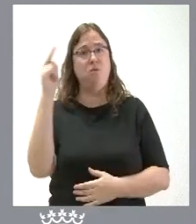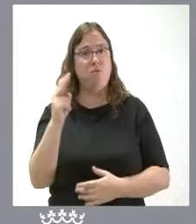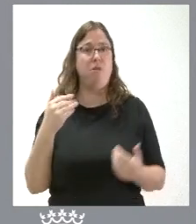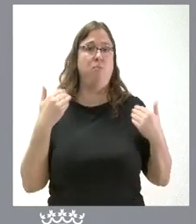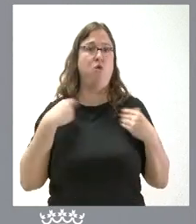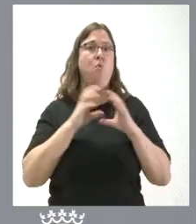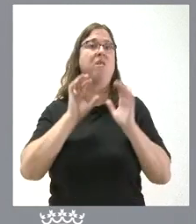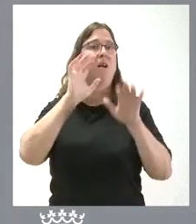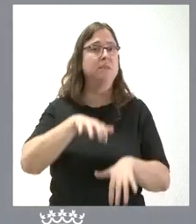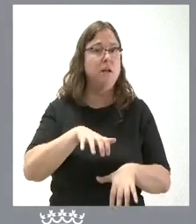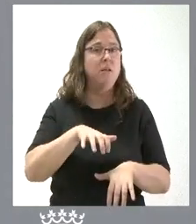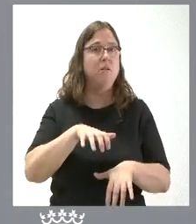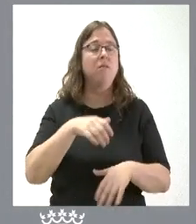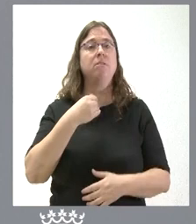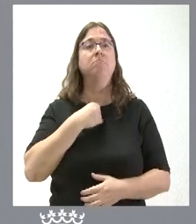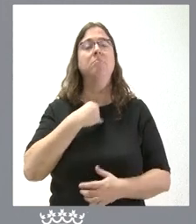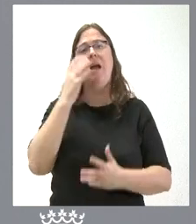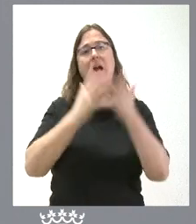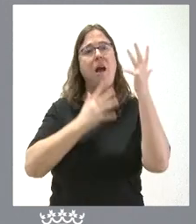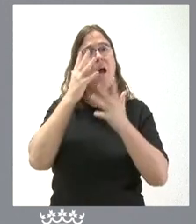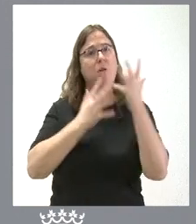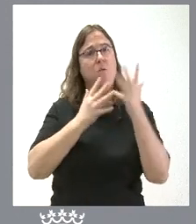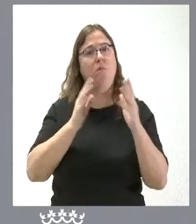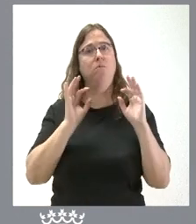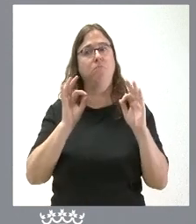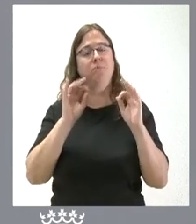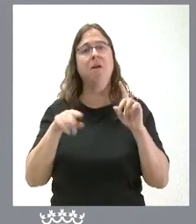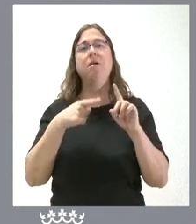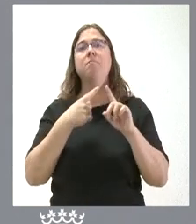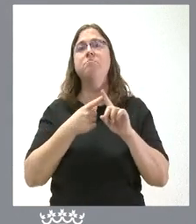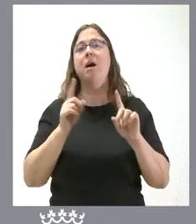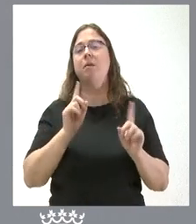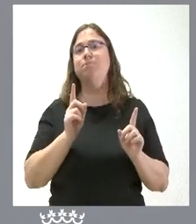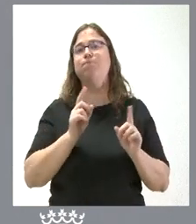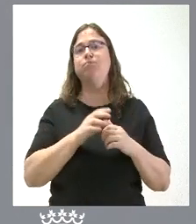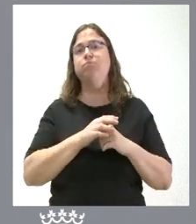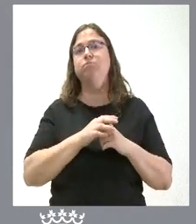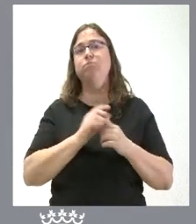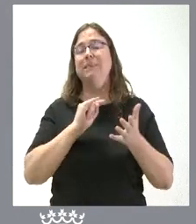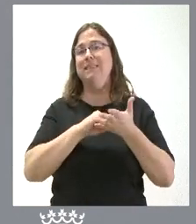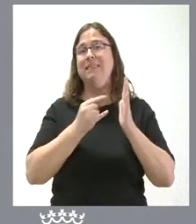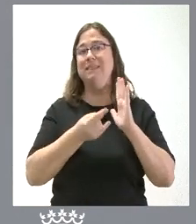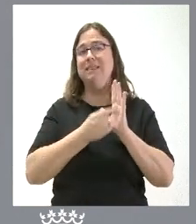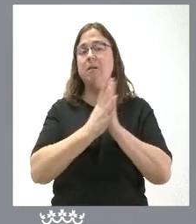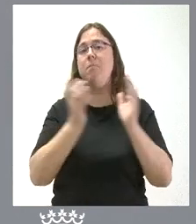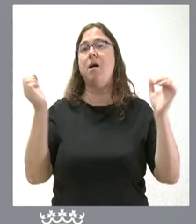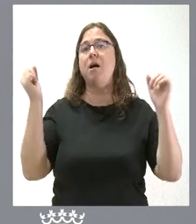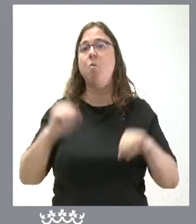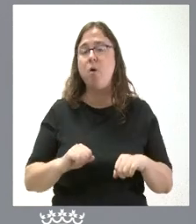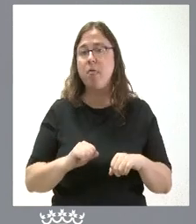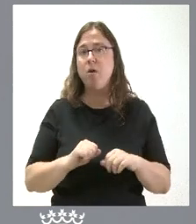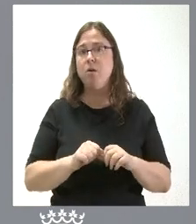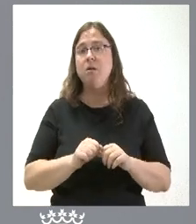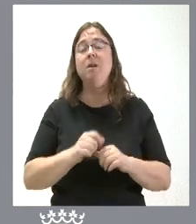de Castilla y León que en nuestro cálculo están y que no figuran en el sistema de acuerdo con la liquidación definitiva